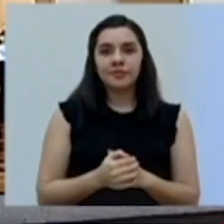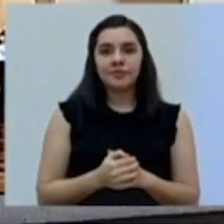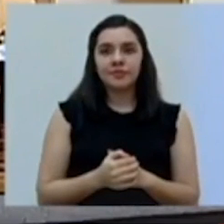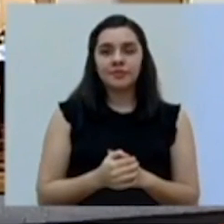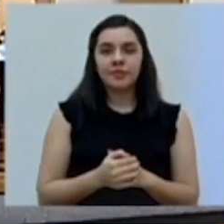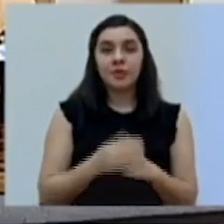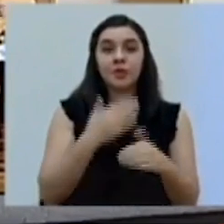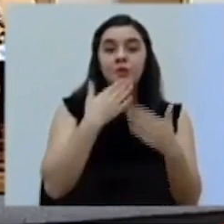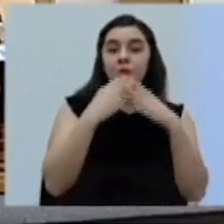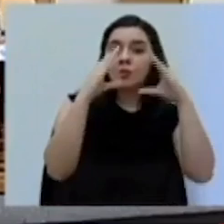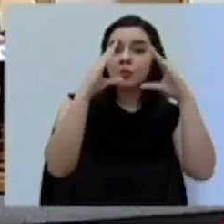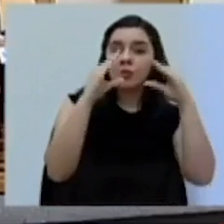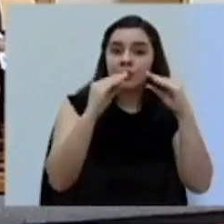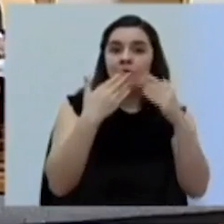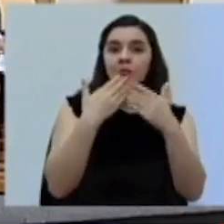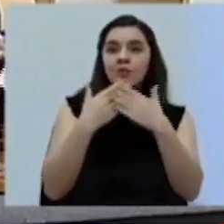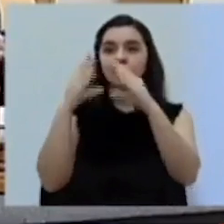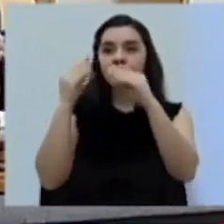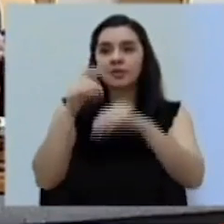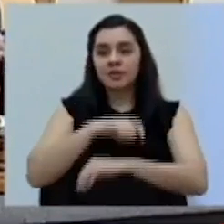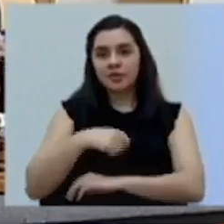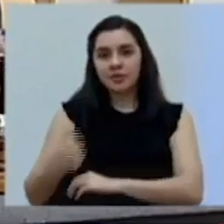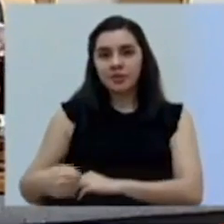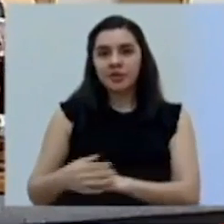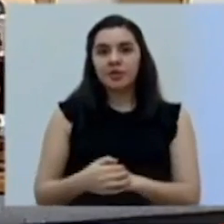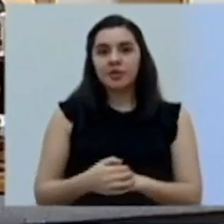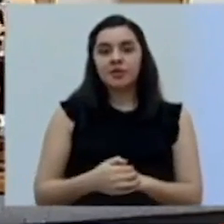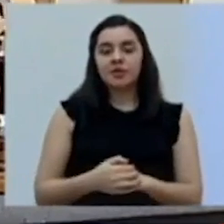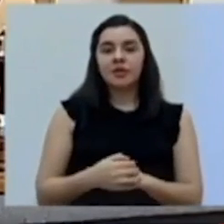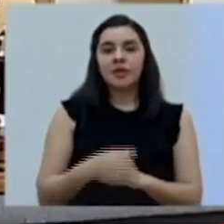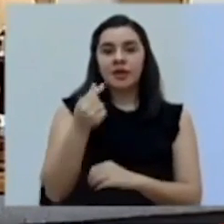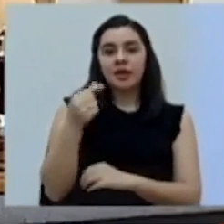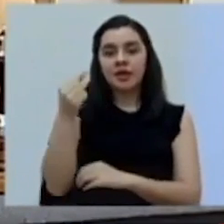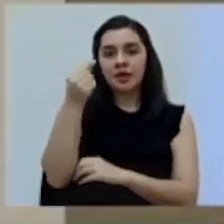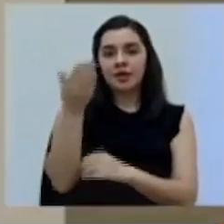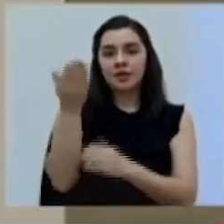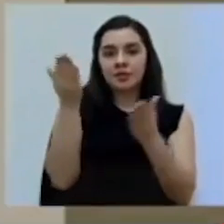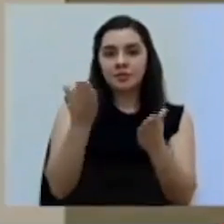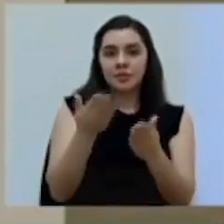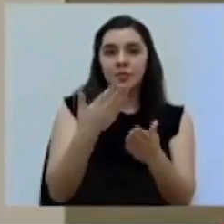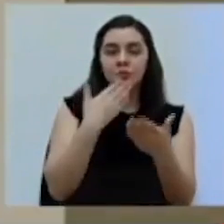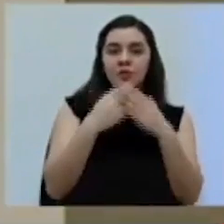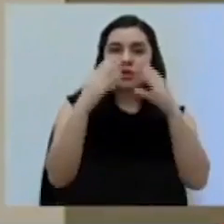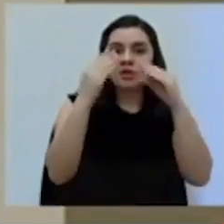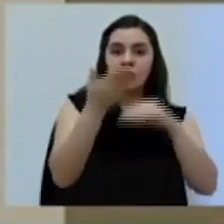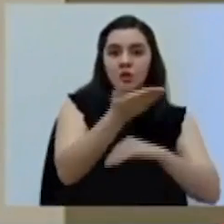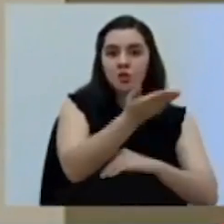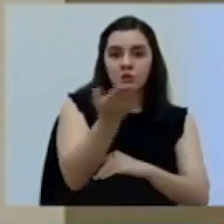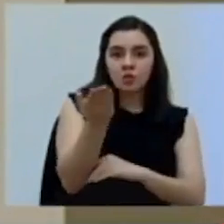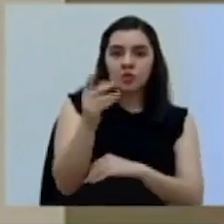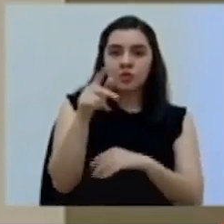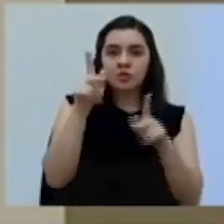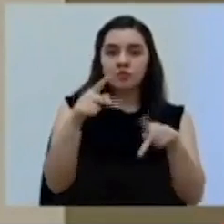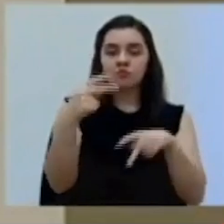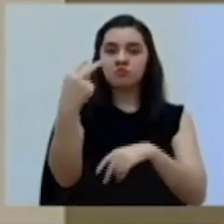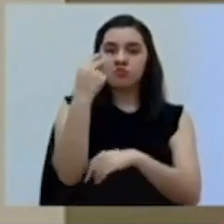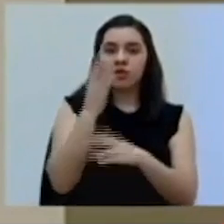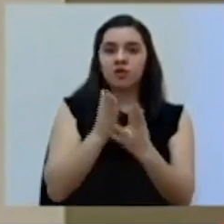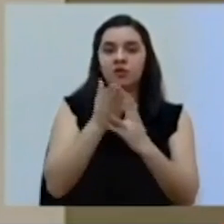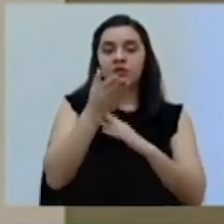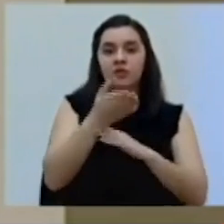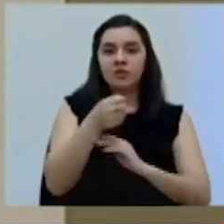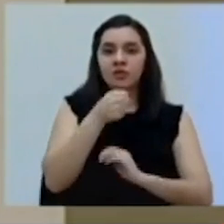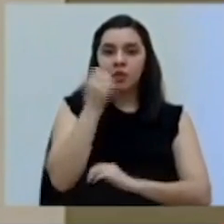Muy buenas tardes, buenas tardes, señor presidente, jerarcas presentes. Buenas tardes a todos los que están viéndonos a través de la